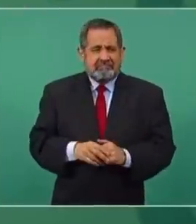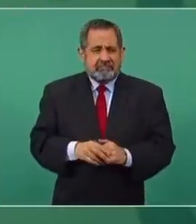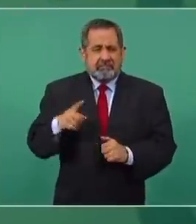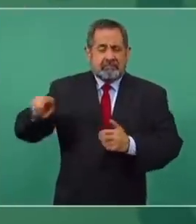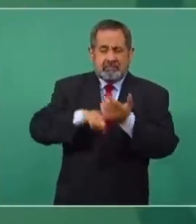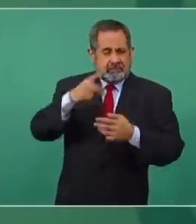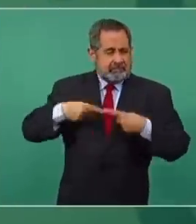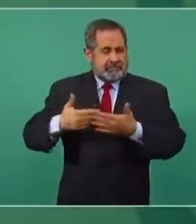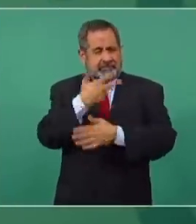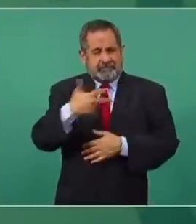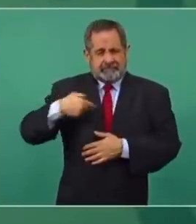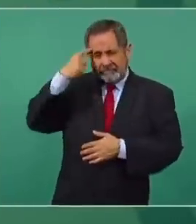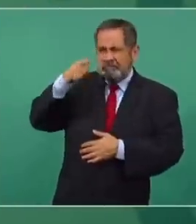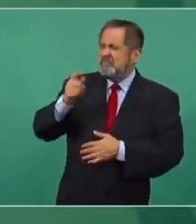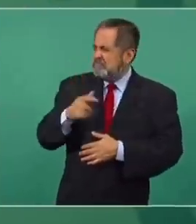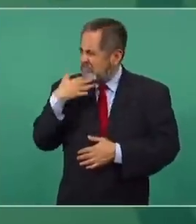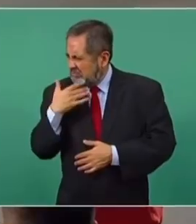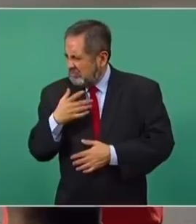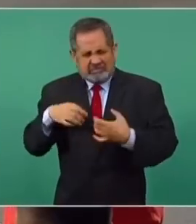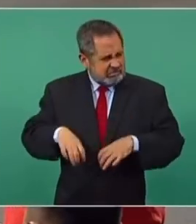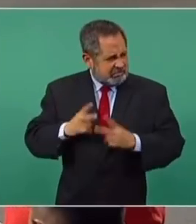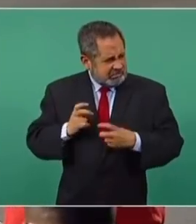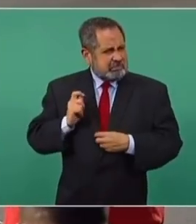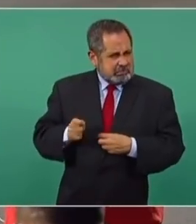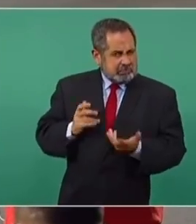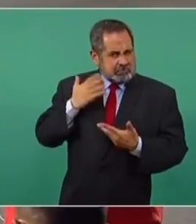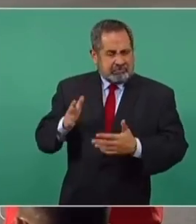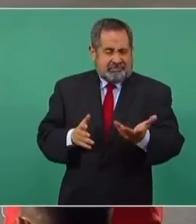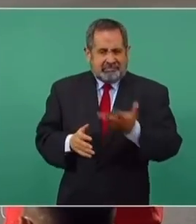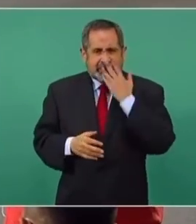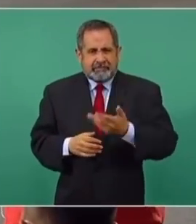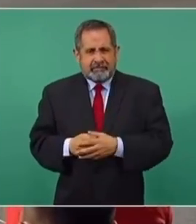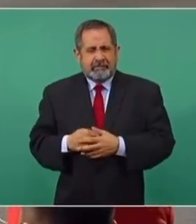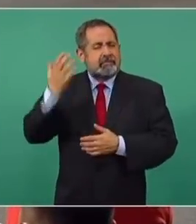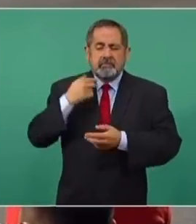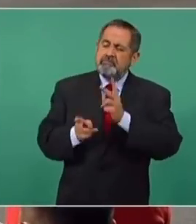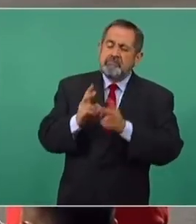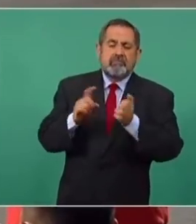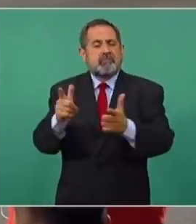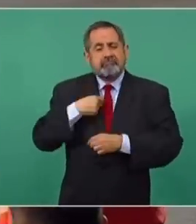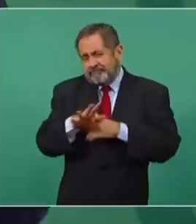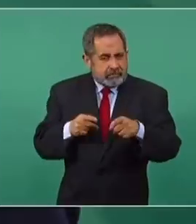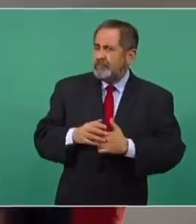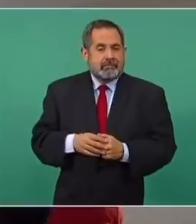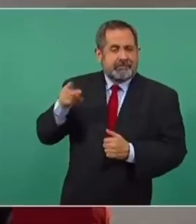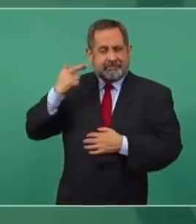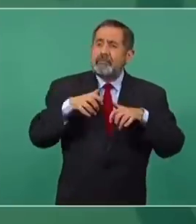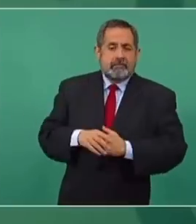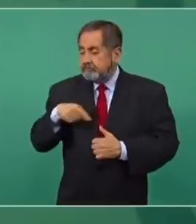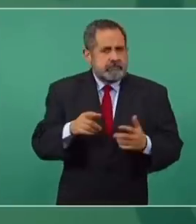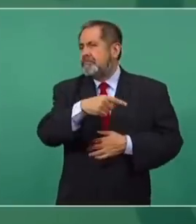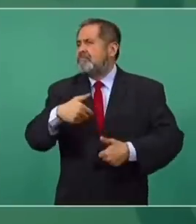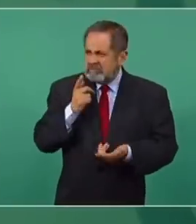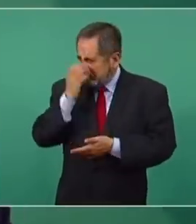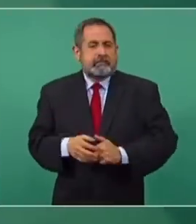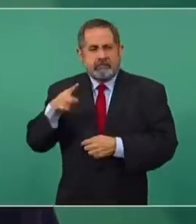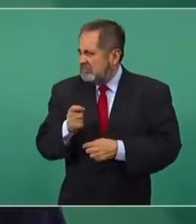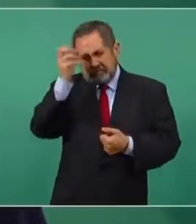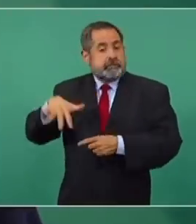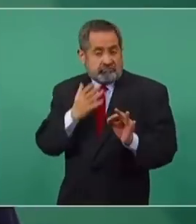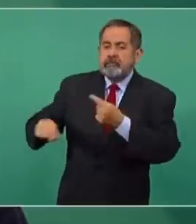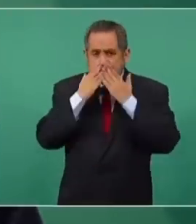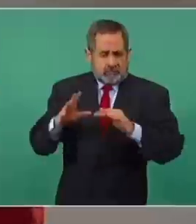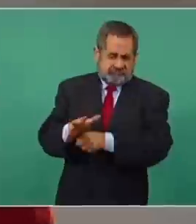No saben los daneses qué es la corrupción. Una vez teníamos una plática con daneses. Les voy a adorar la